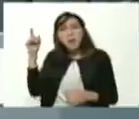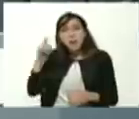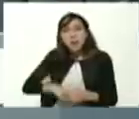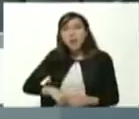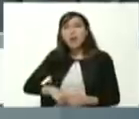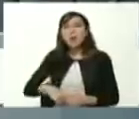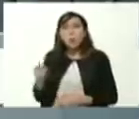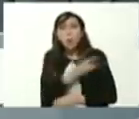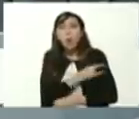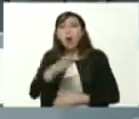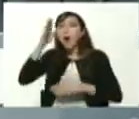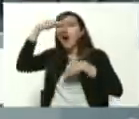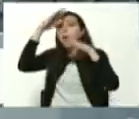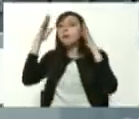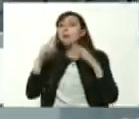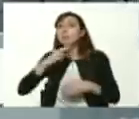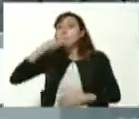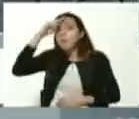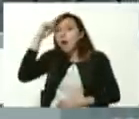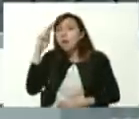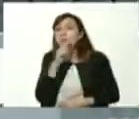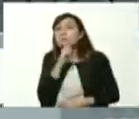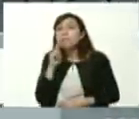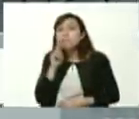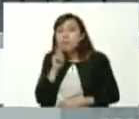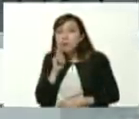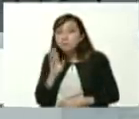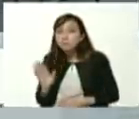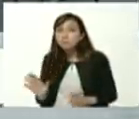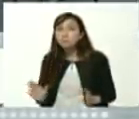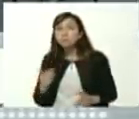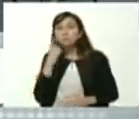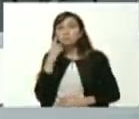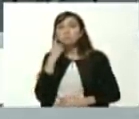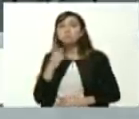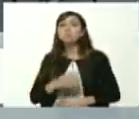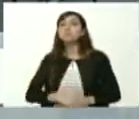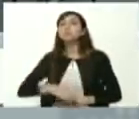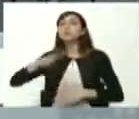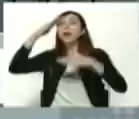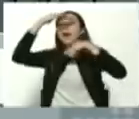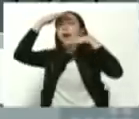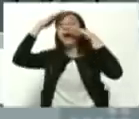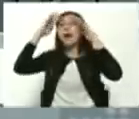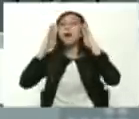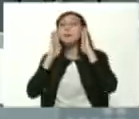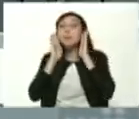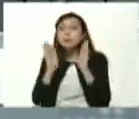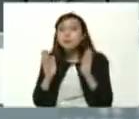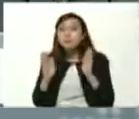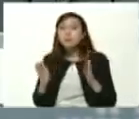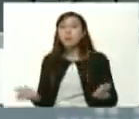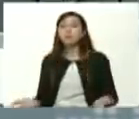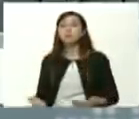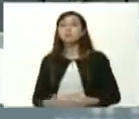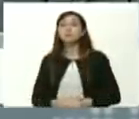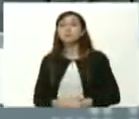atención padres y madres atención representantes